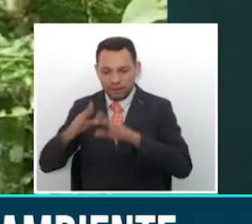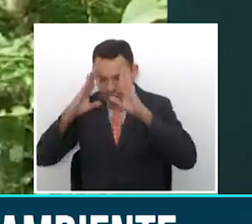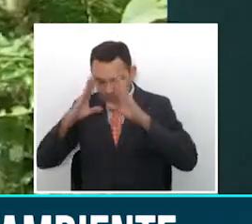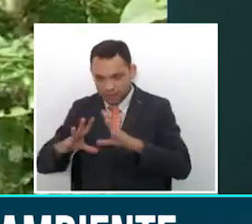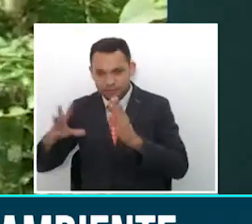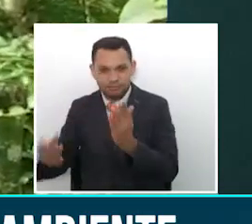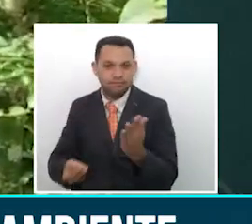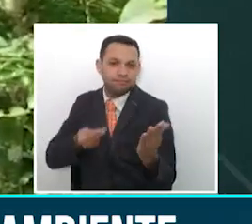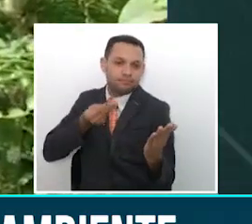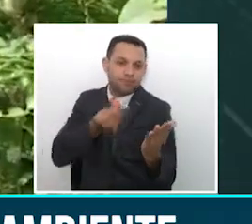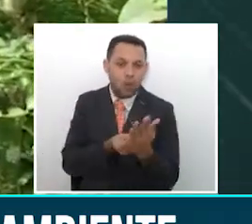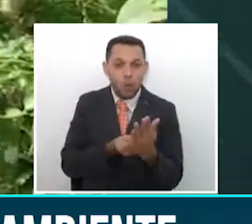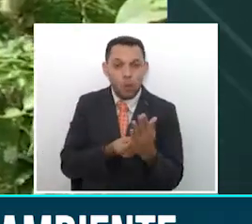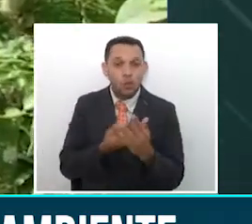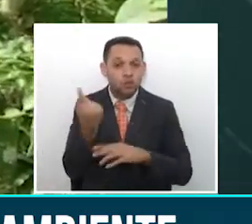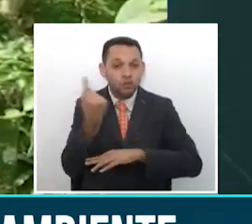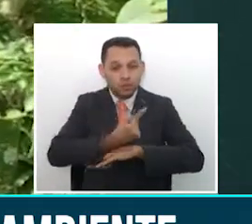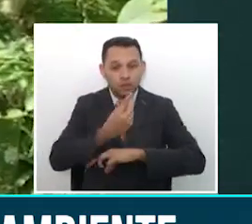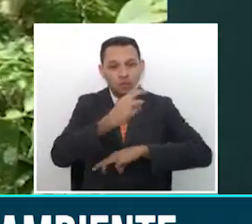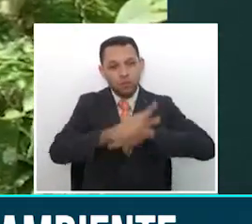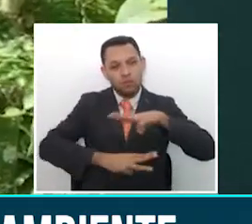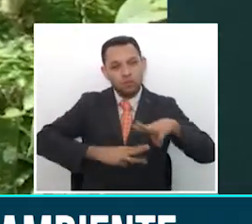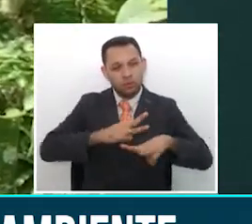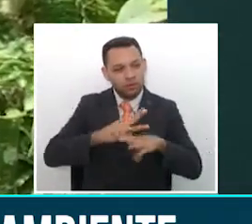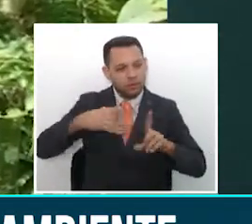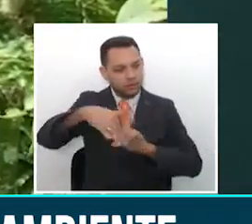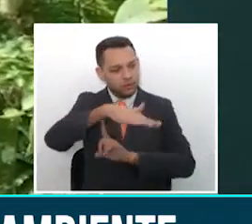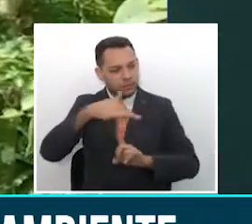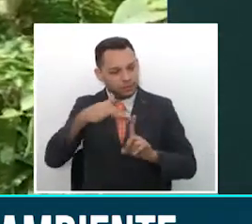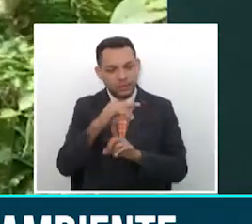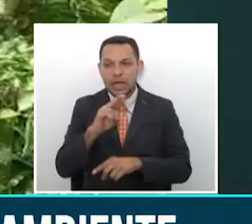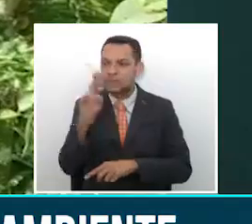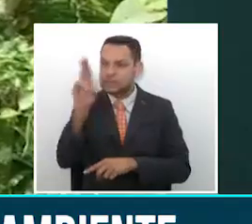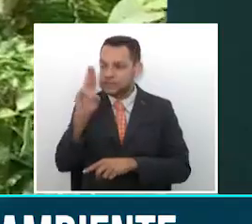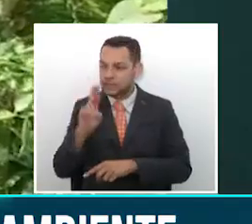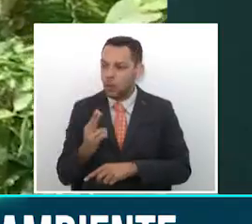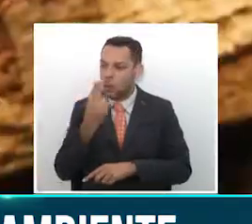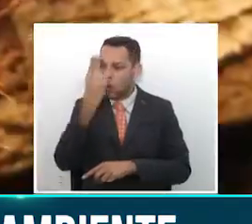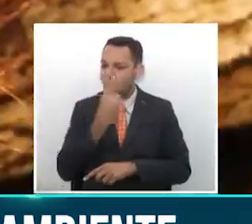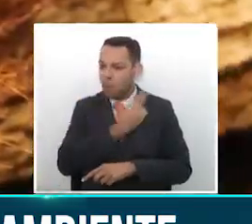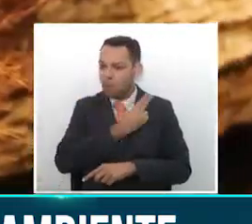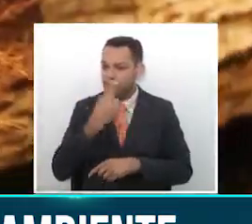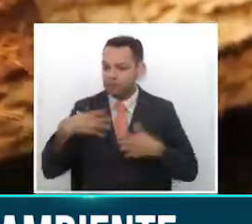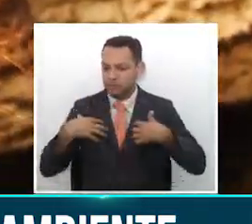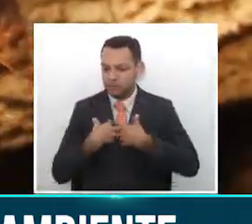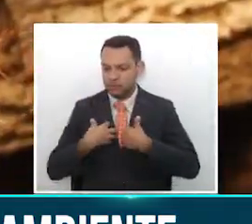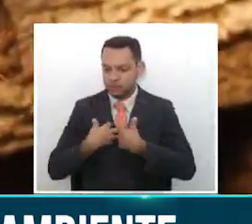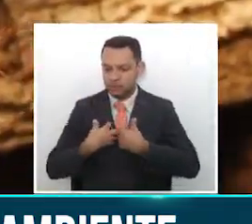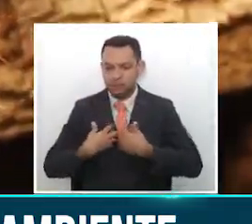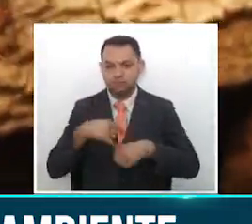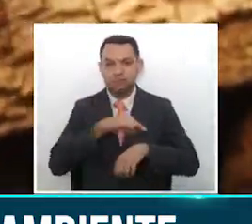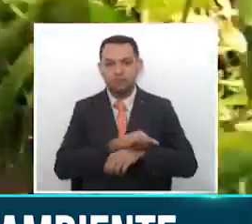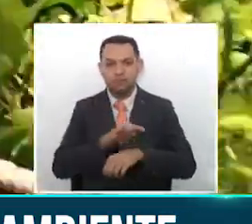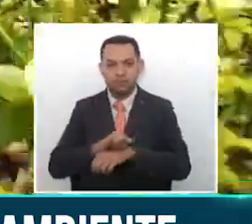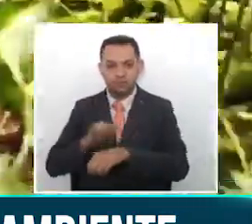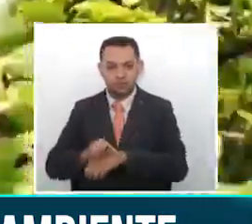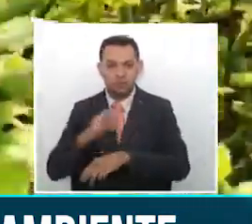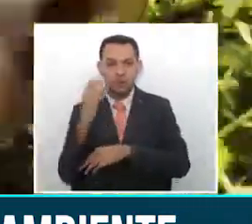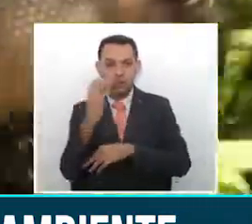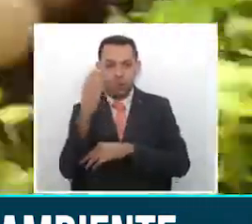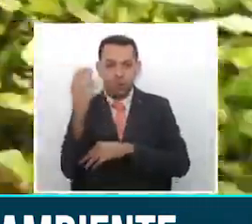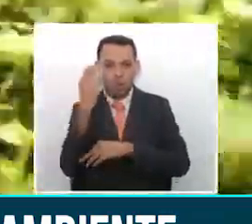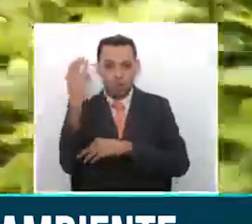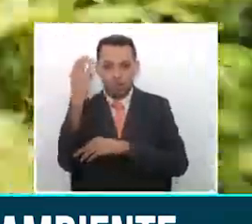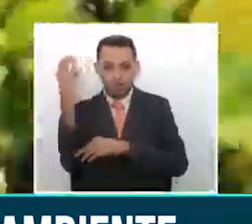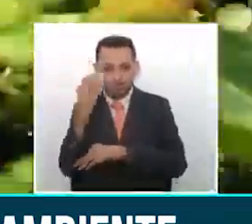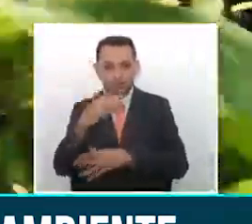que este Día Mundial del Ambiente queremos una Risaralda con compromiso animal. Colombia, como sede mundial del medio ambiente, ha